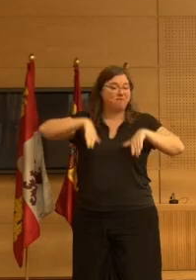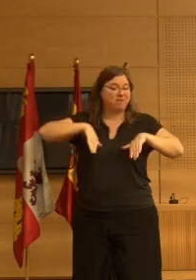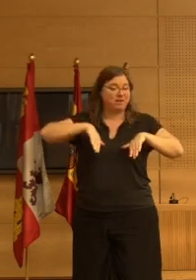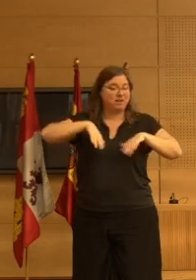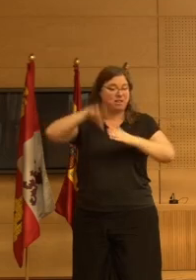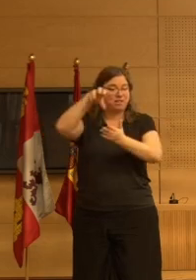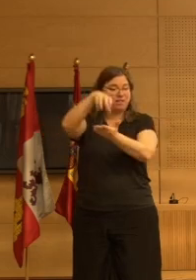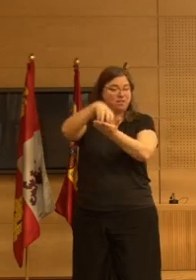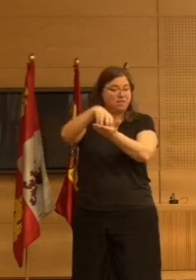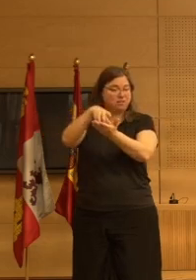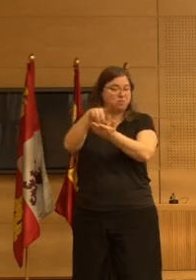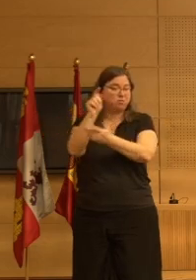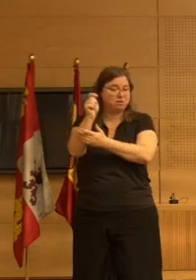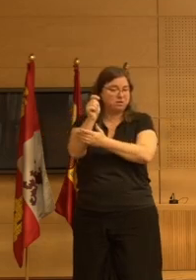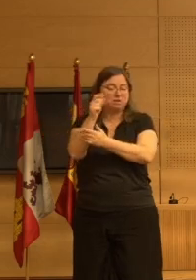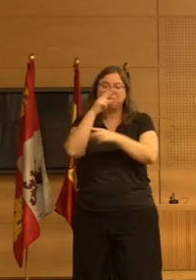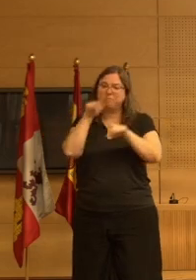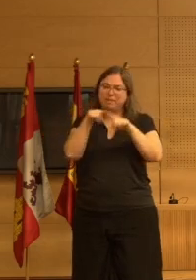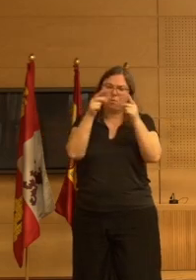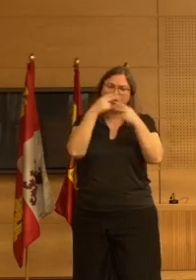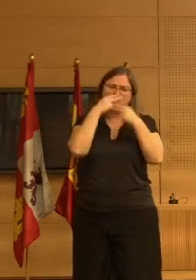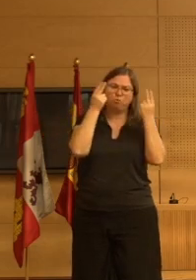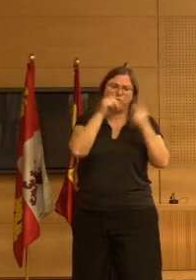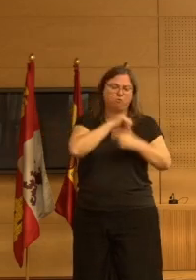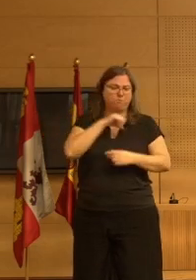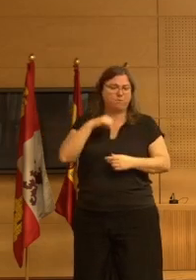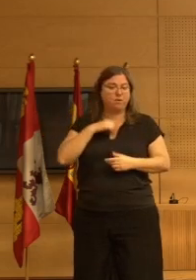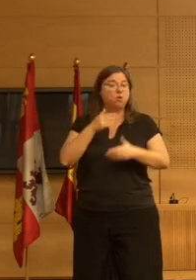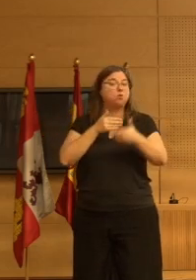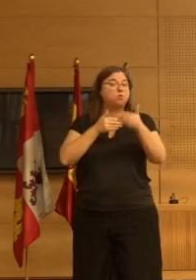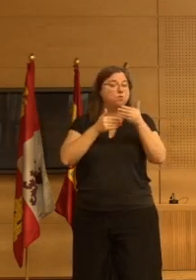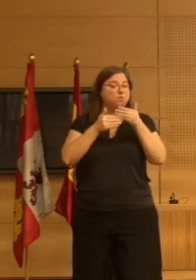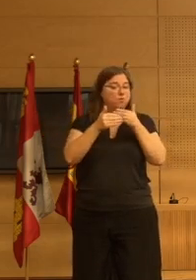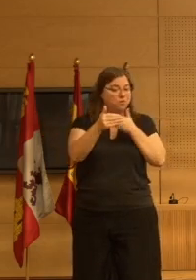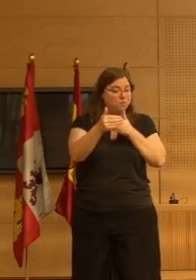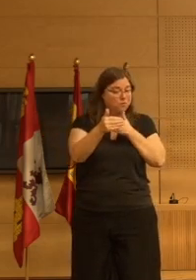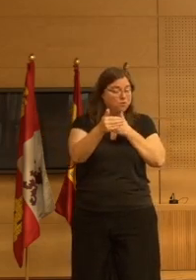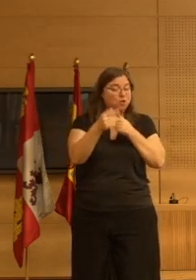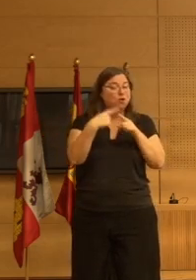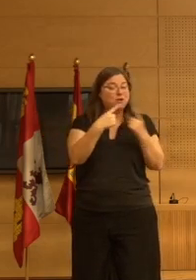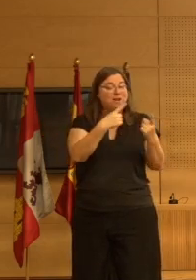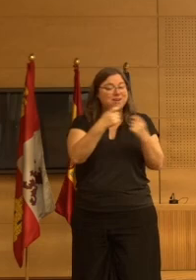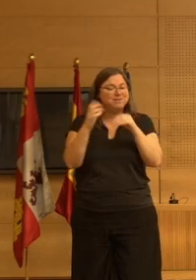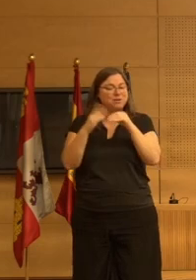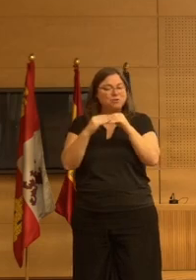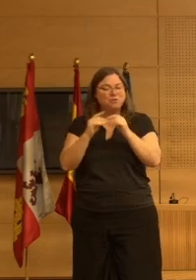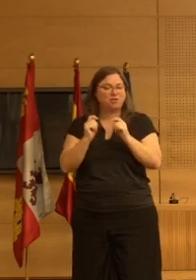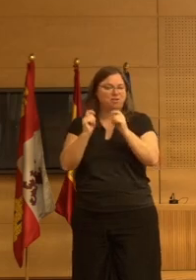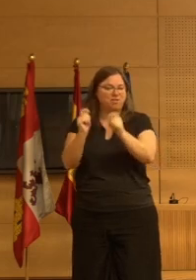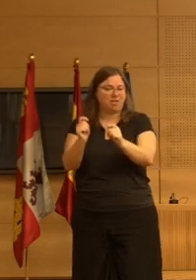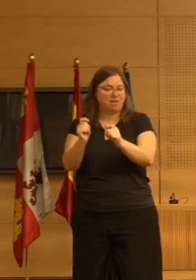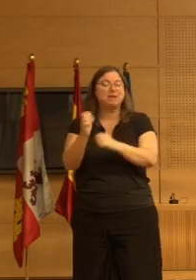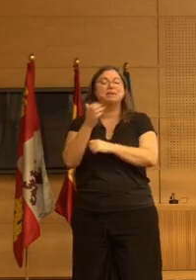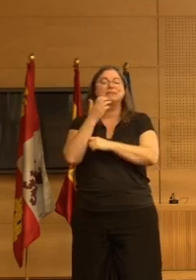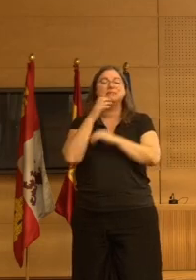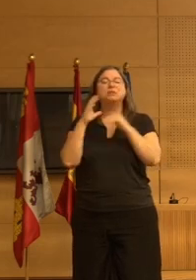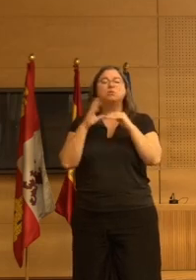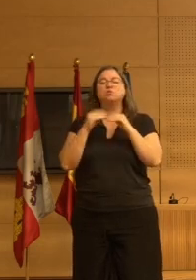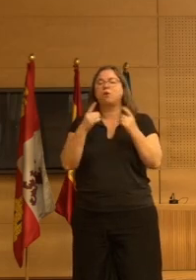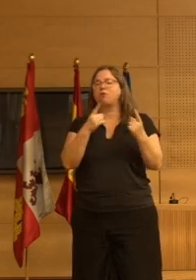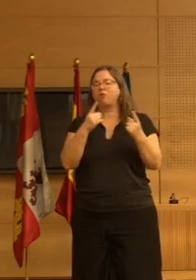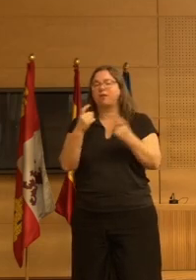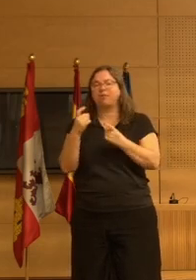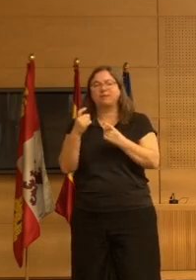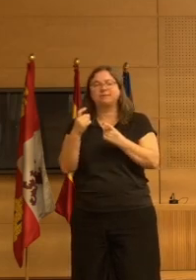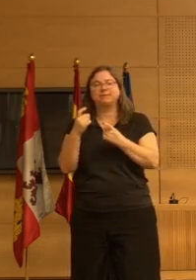centro público como privado el día de mañana tendrá aquello que necesiten sus usuarios si lo que necesitan sus usuarios